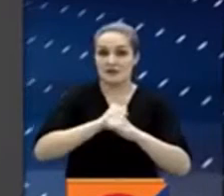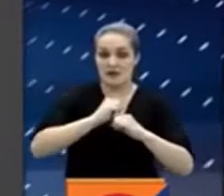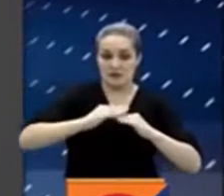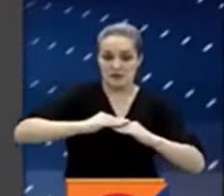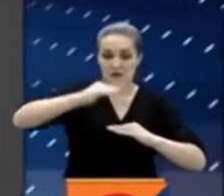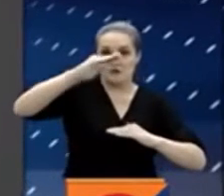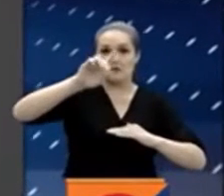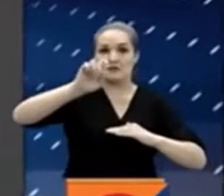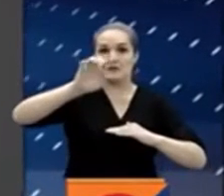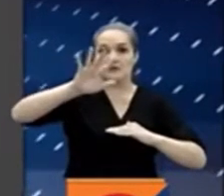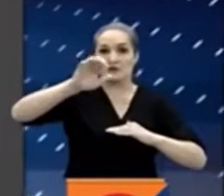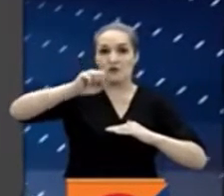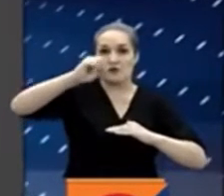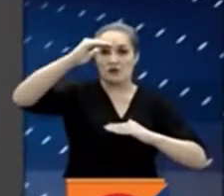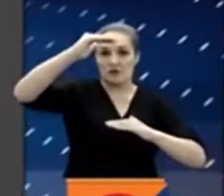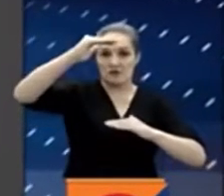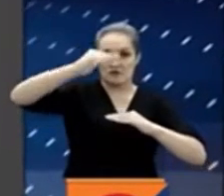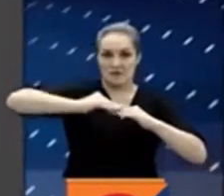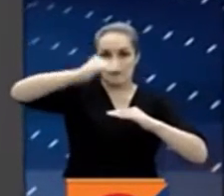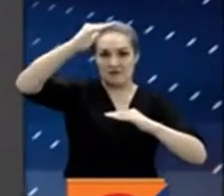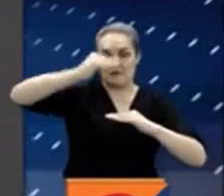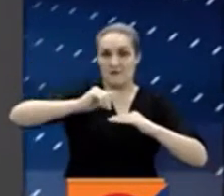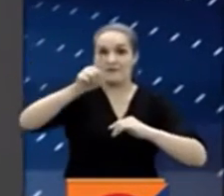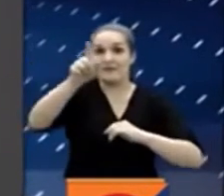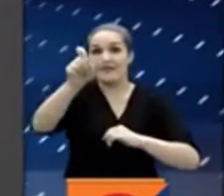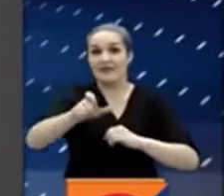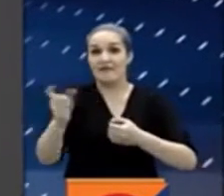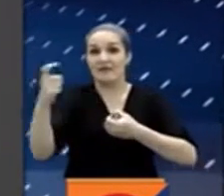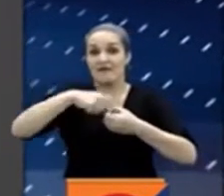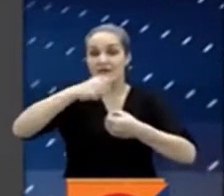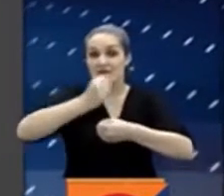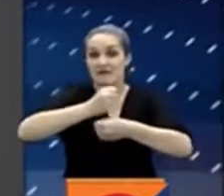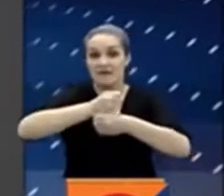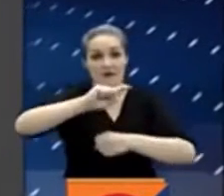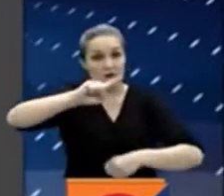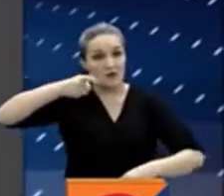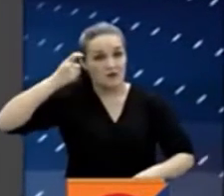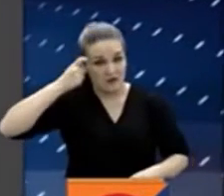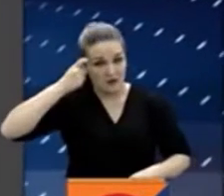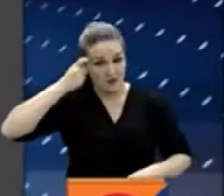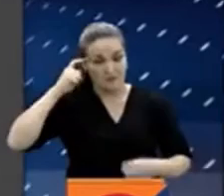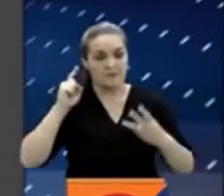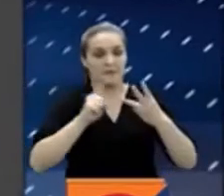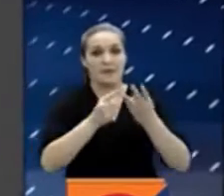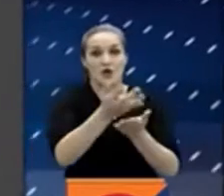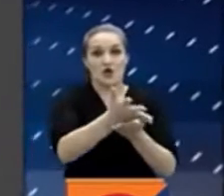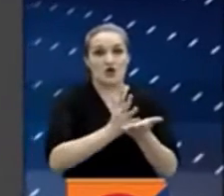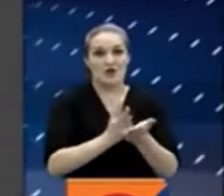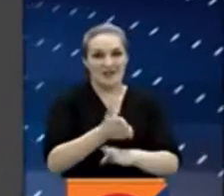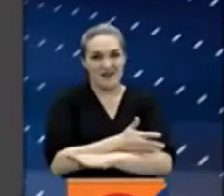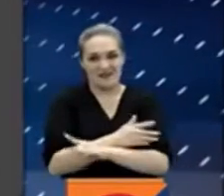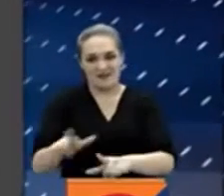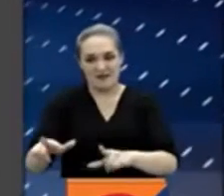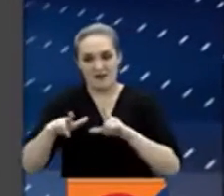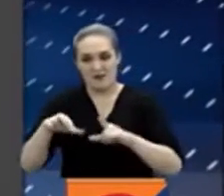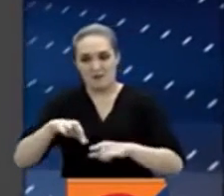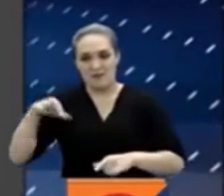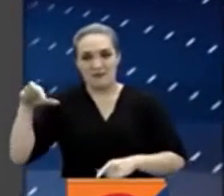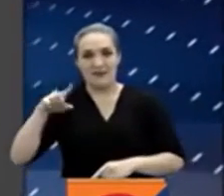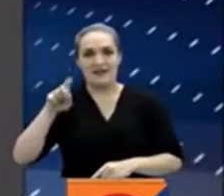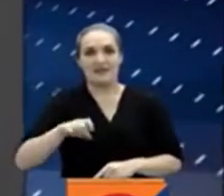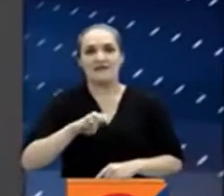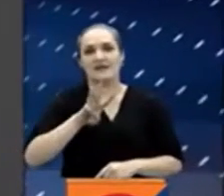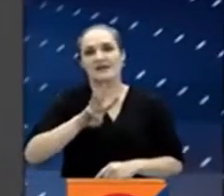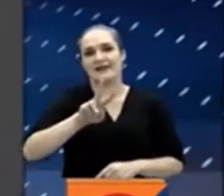65 años, ser funcionario gubernamental, tener un promedio mínimo de notas de pregrado de 3-7 sobre 5,